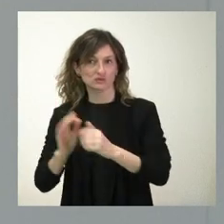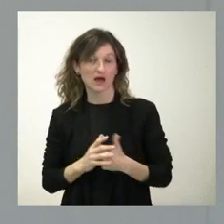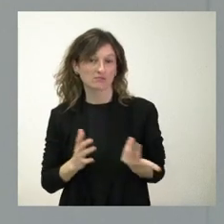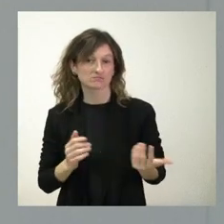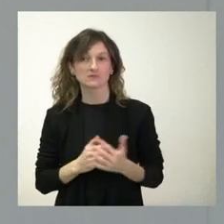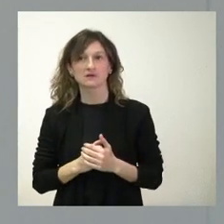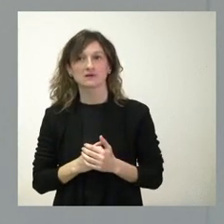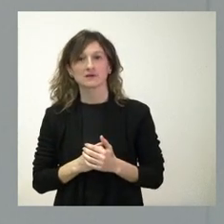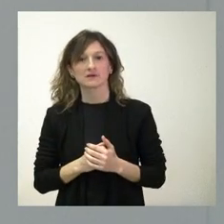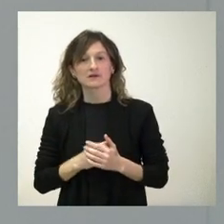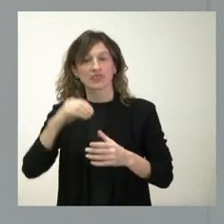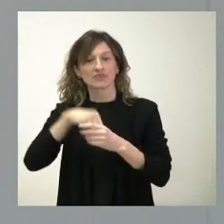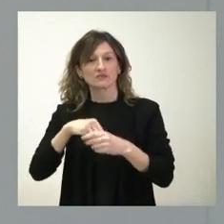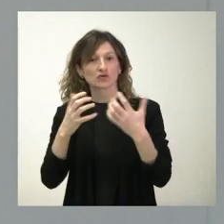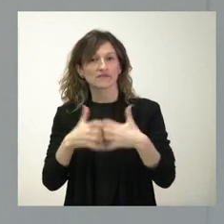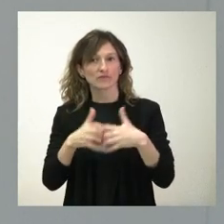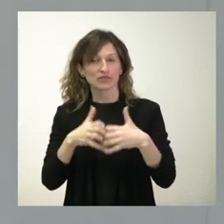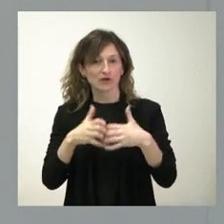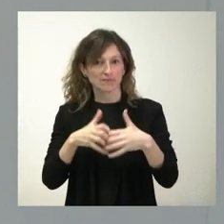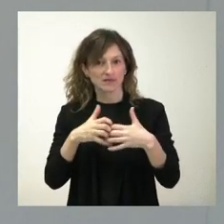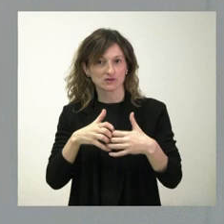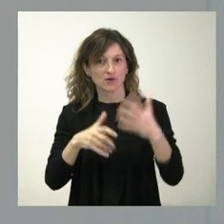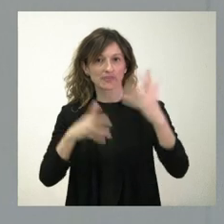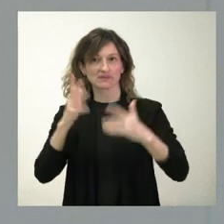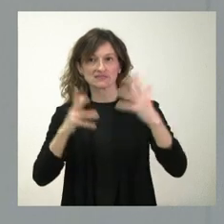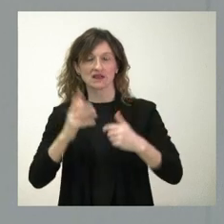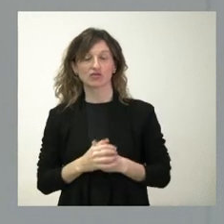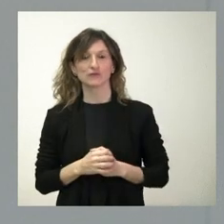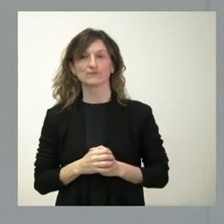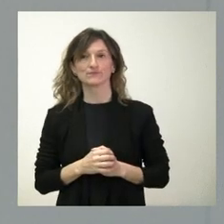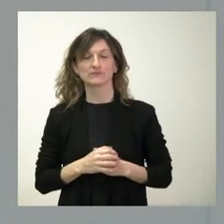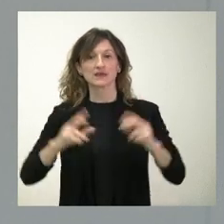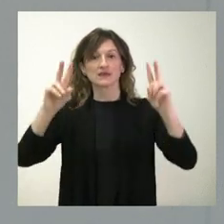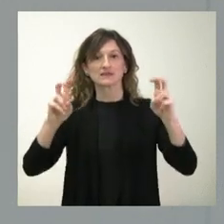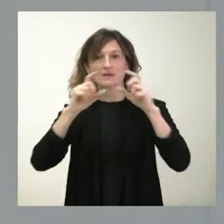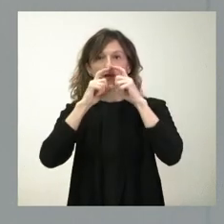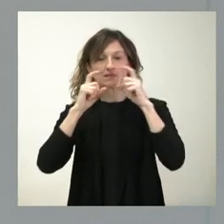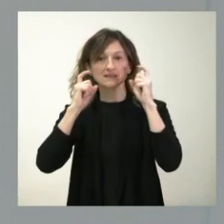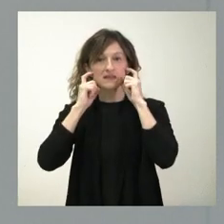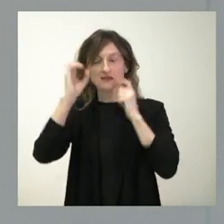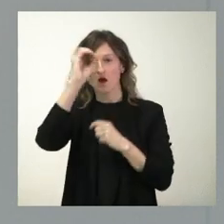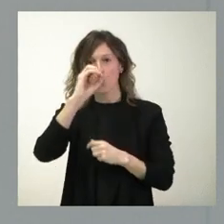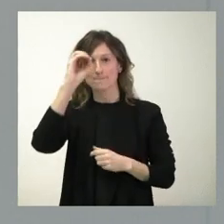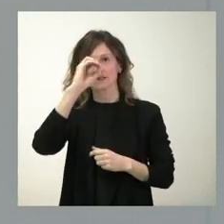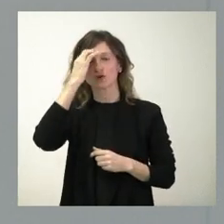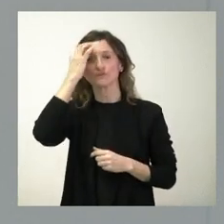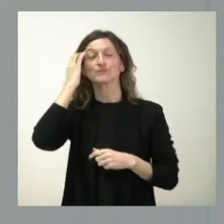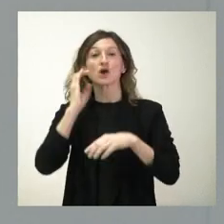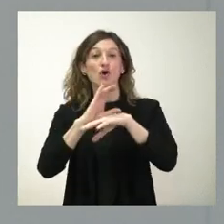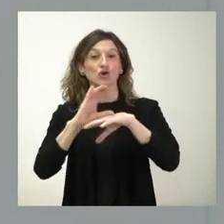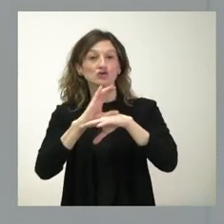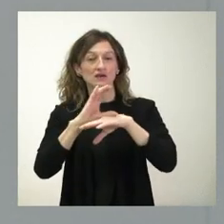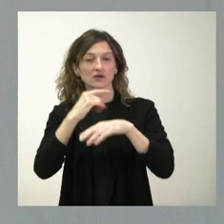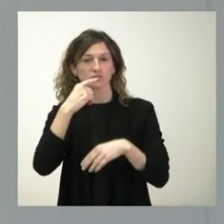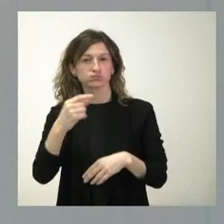internalizado dentro del funcionamiento de la Administración. El tema de las mascarillas, nuestra posición ya el consejero la ha manifestado en alguna